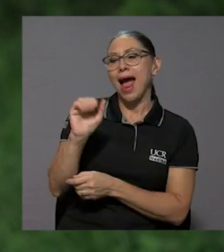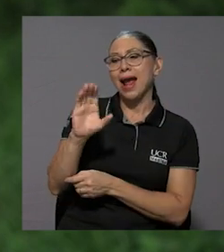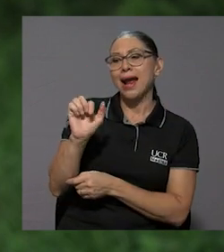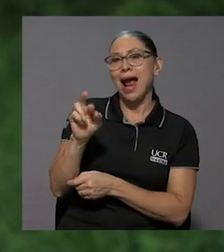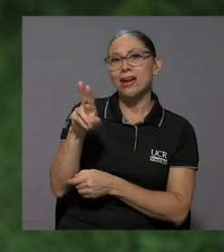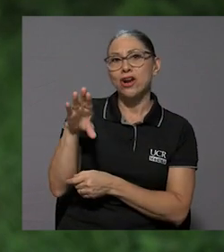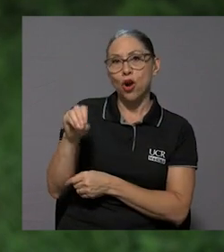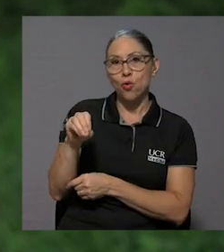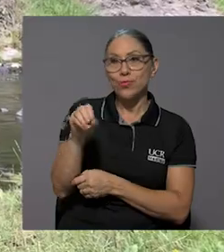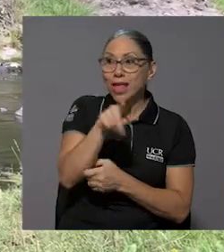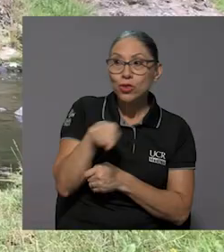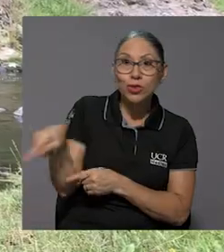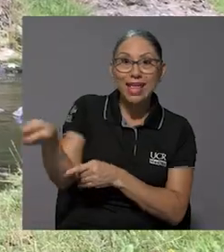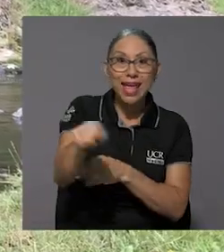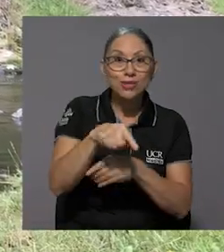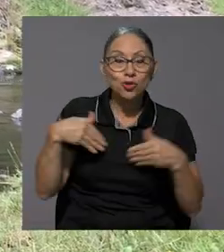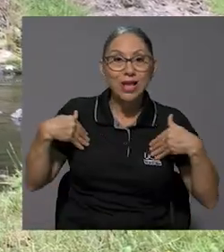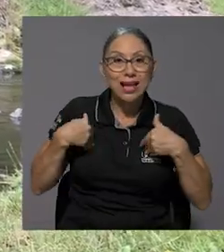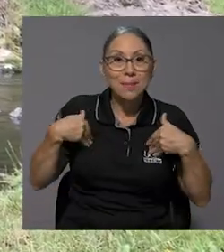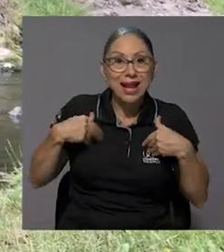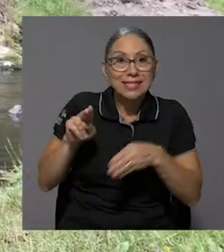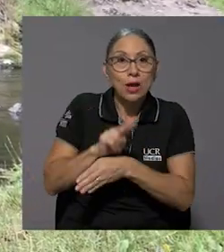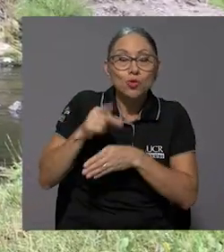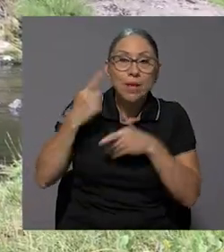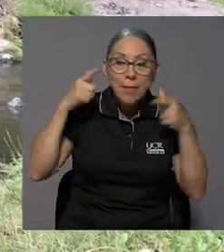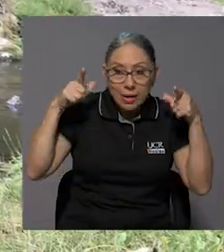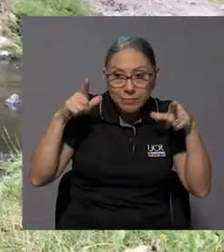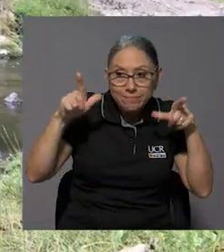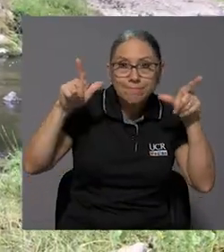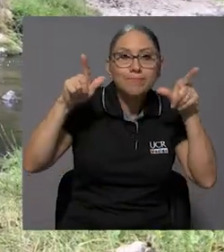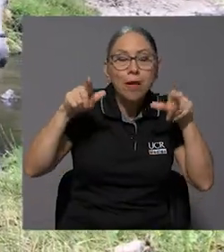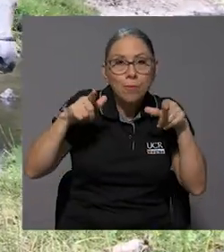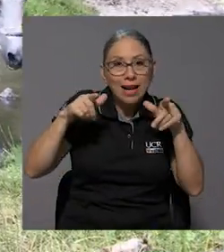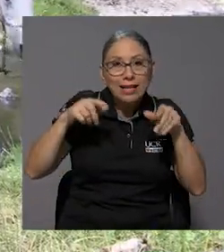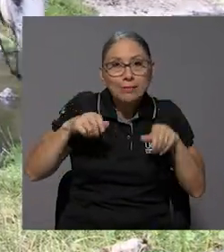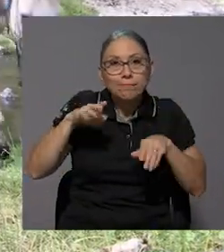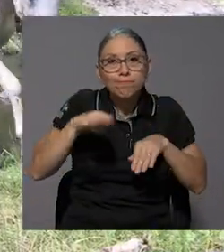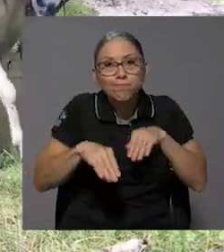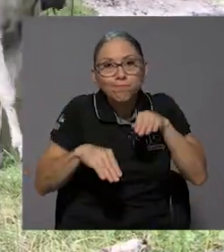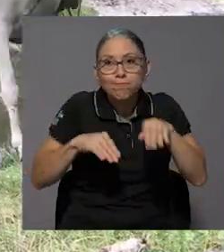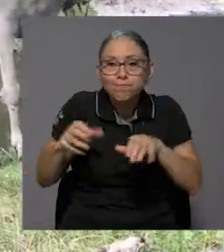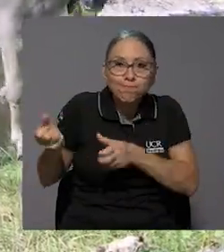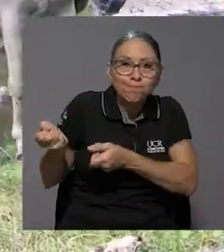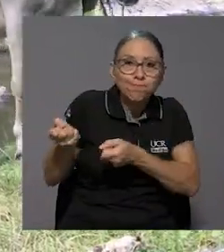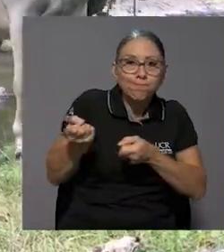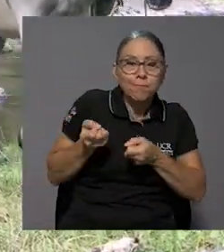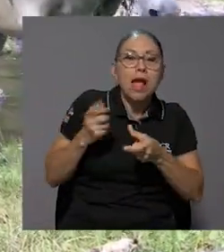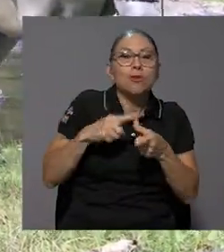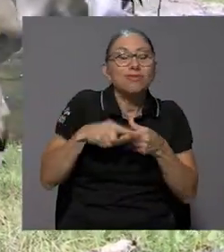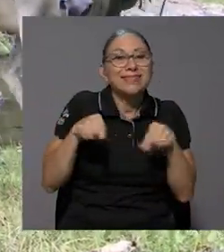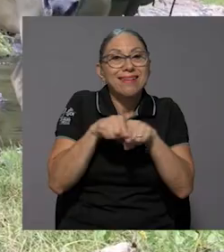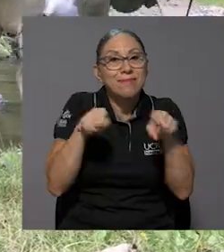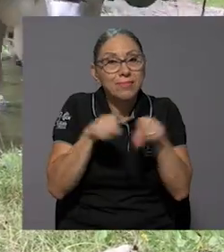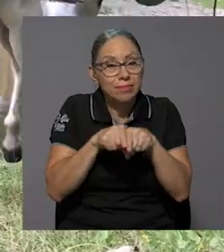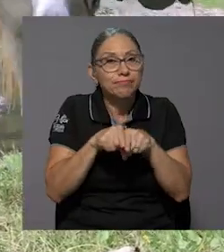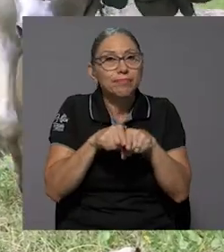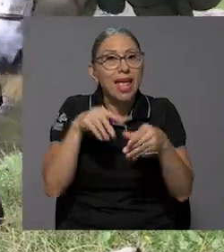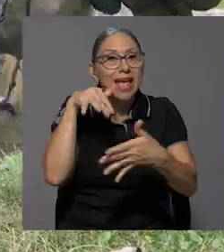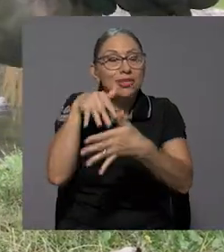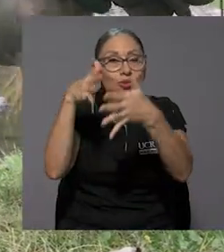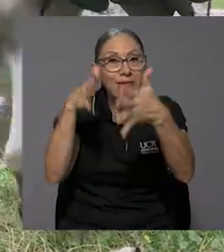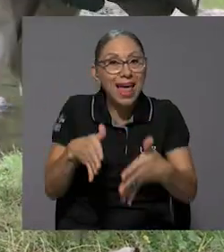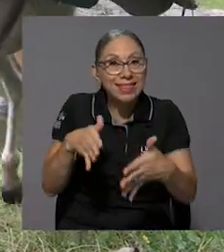donde se usan estos animales para acarrear bienes y definitivamente este incluir a estudiantes de